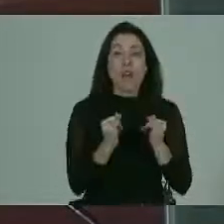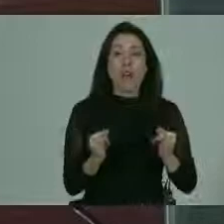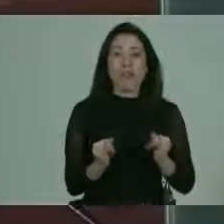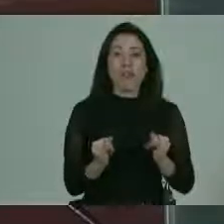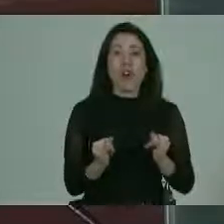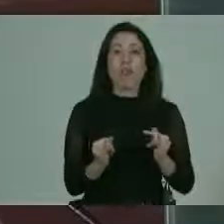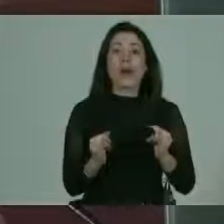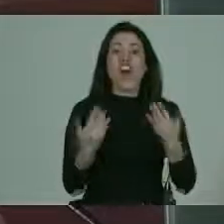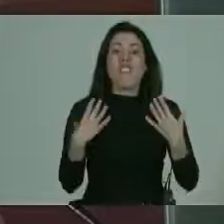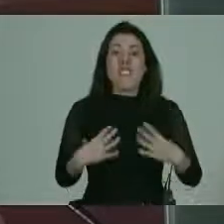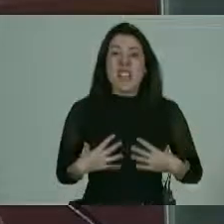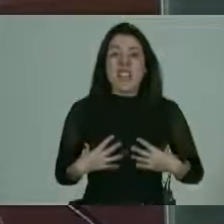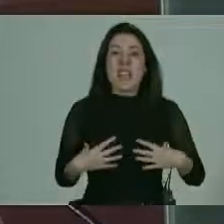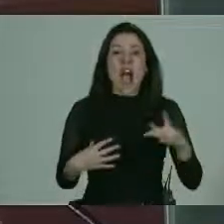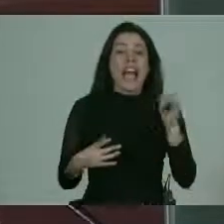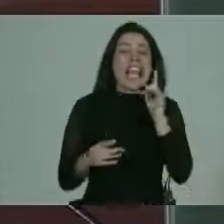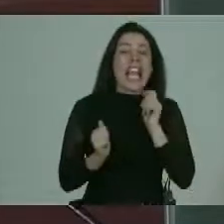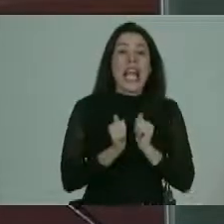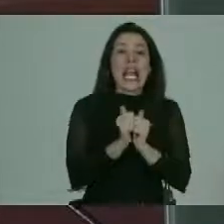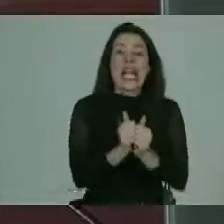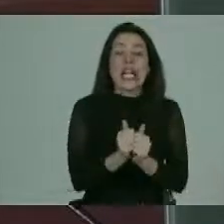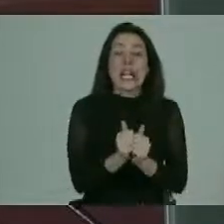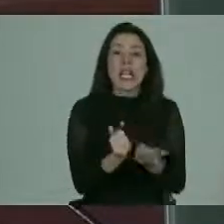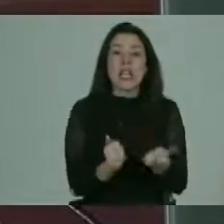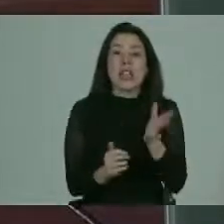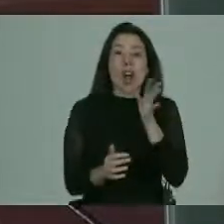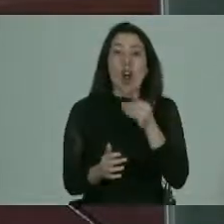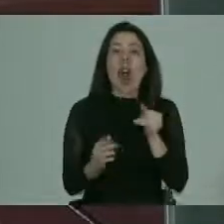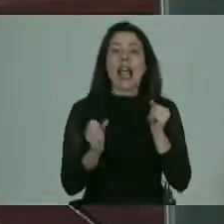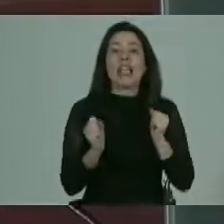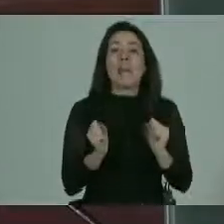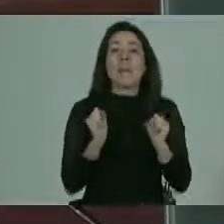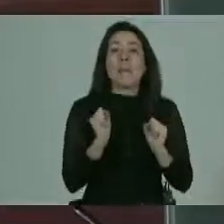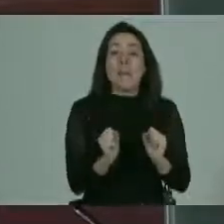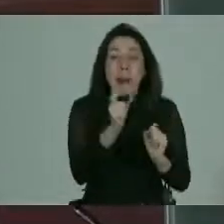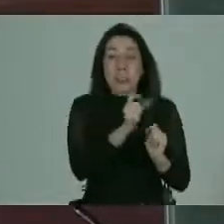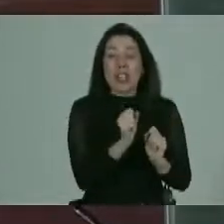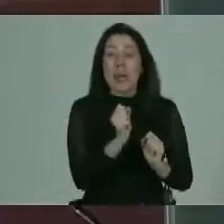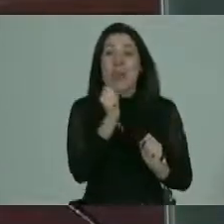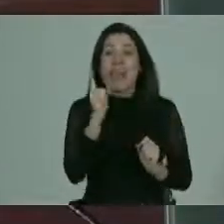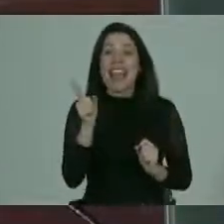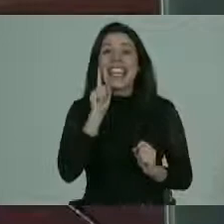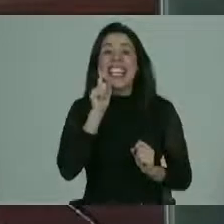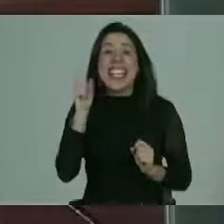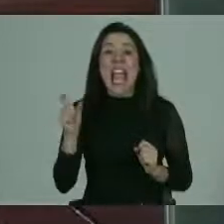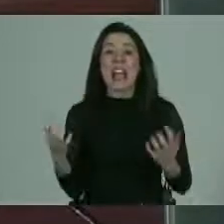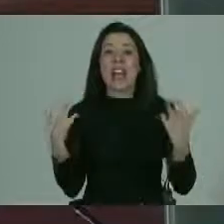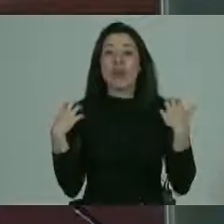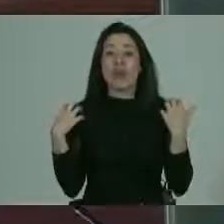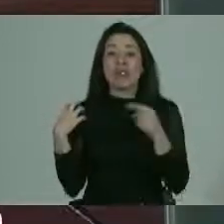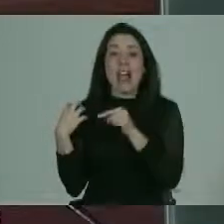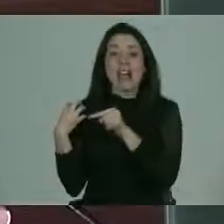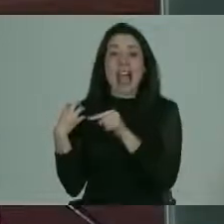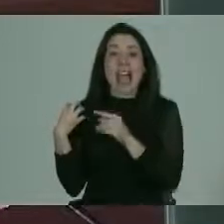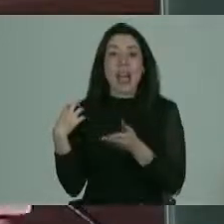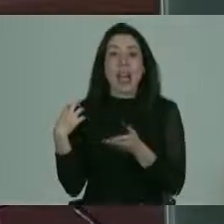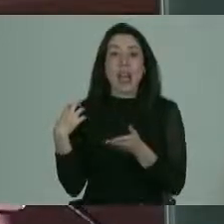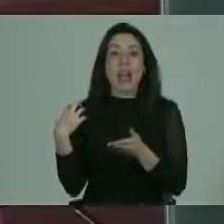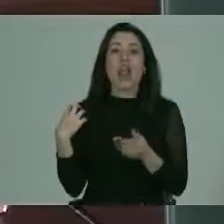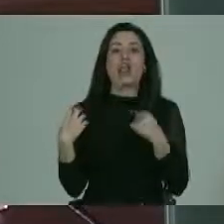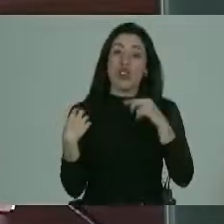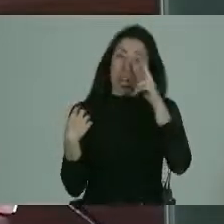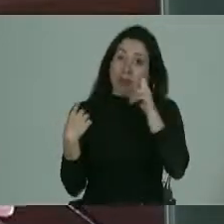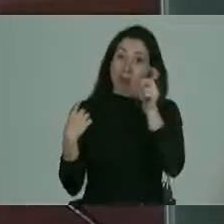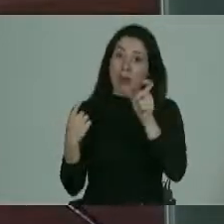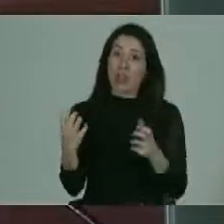no tiene quién y muchas veces a quién podría denunciar es quien está a cargo con el respeto enorme a los